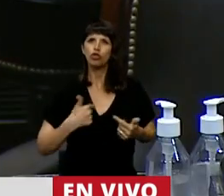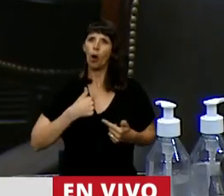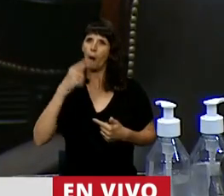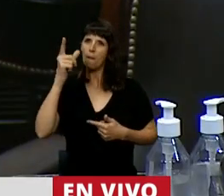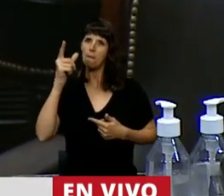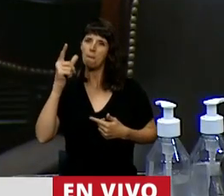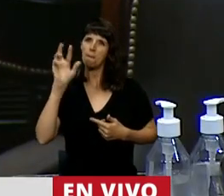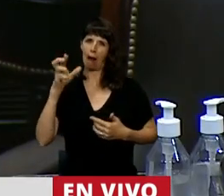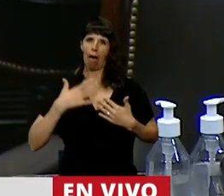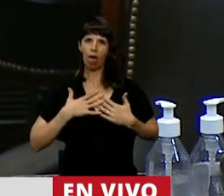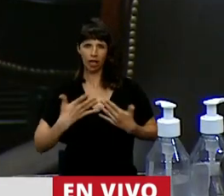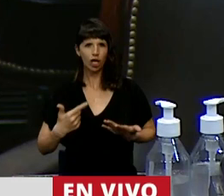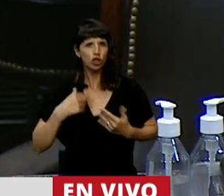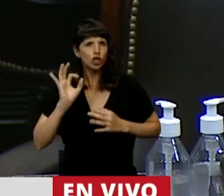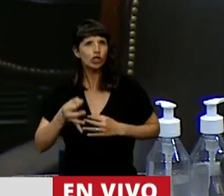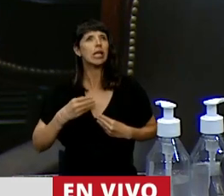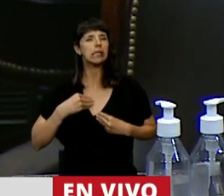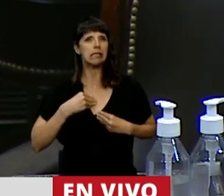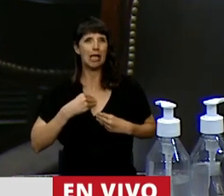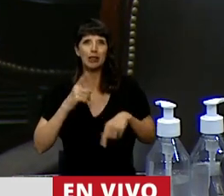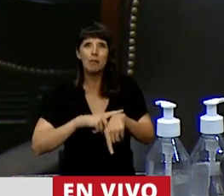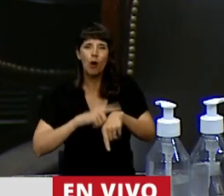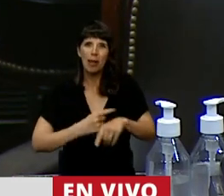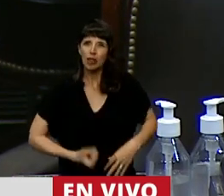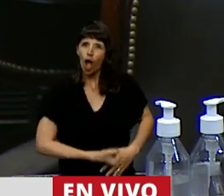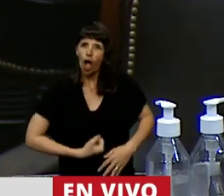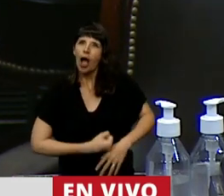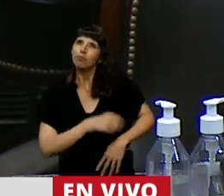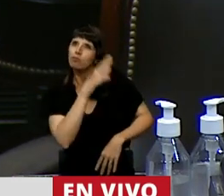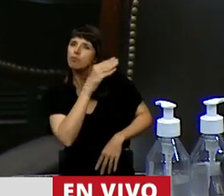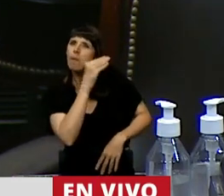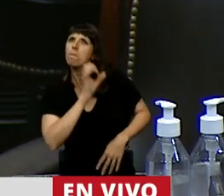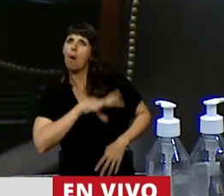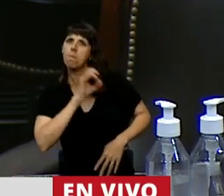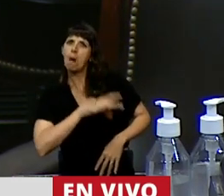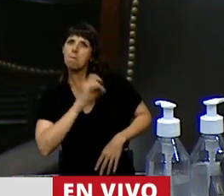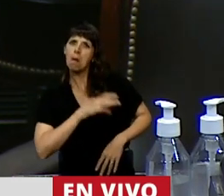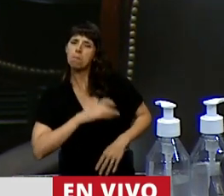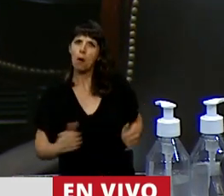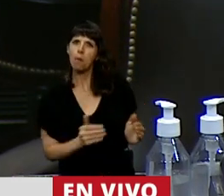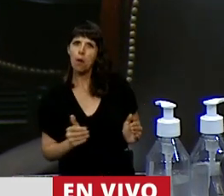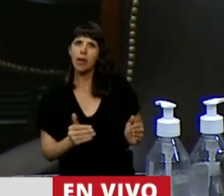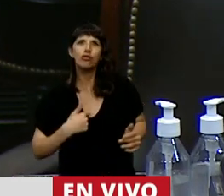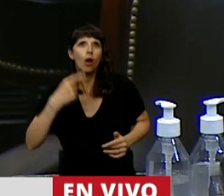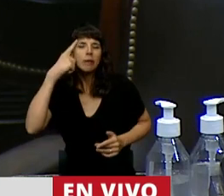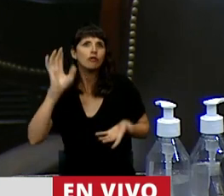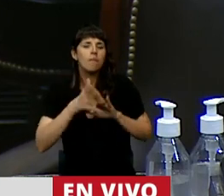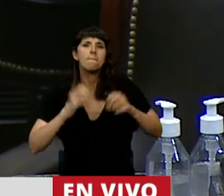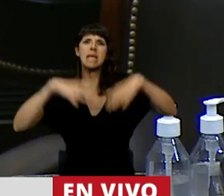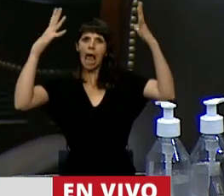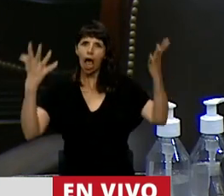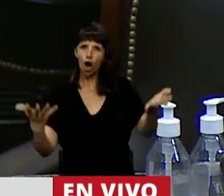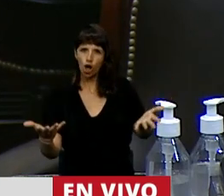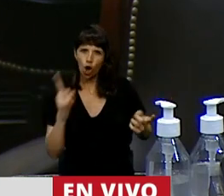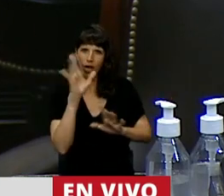siente en ese momento, de escuchar el latido de nuestros hijos. Y la verdad que para mí no es un fenómeno, para mí era un milagro escuchar eso.